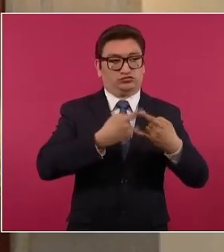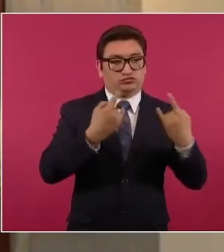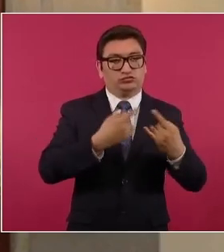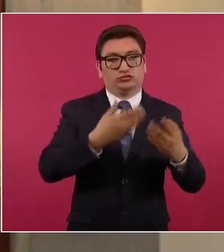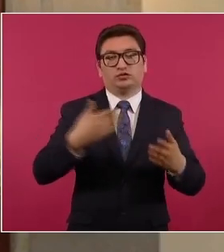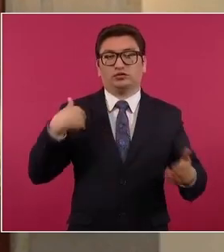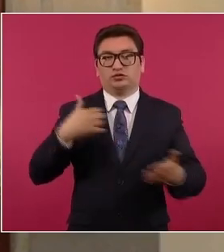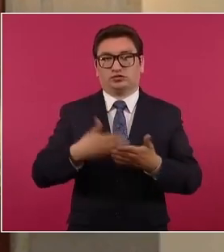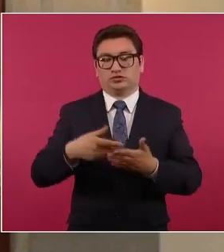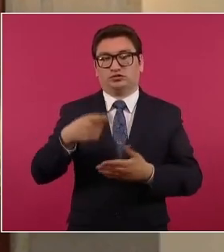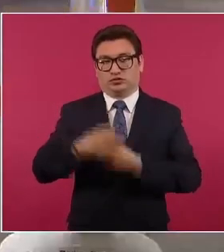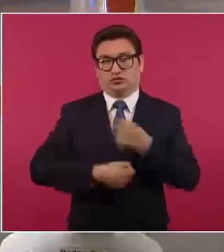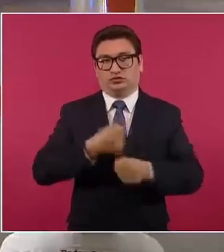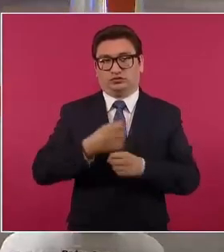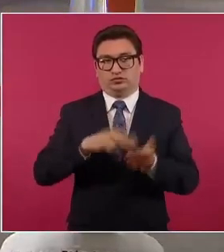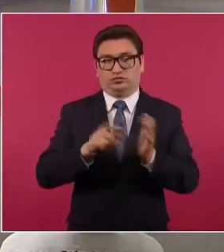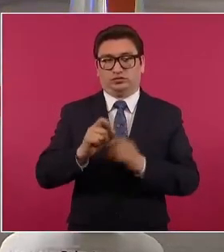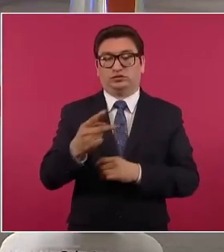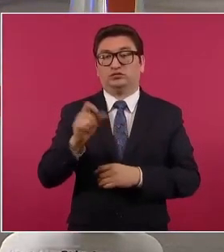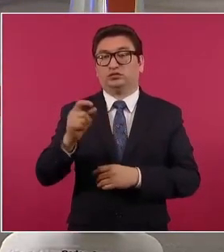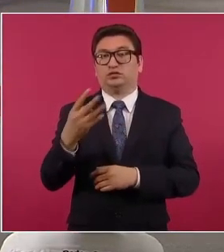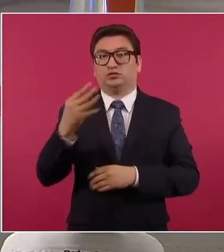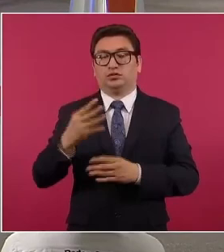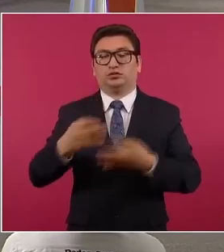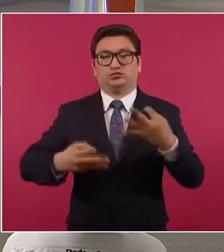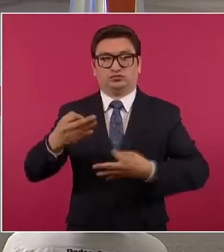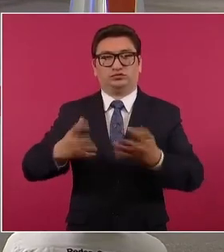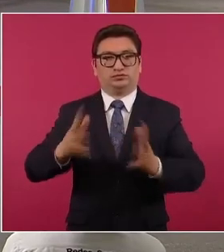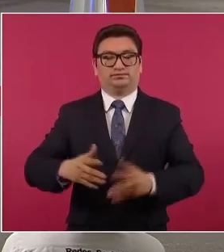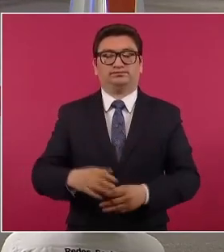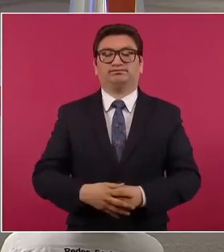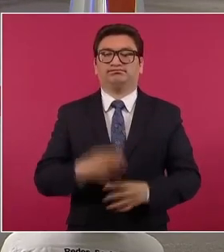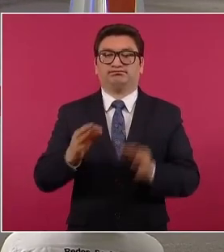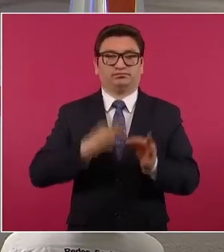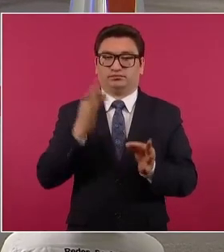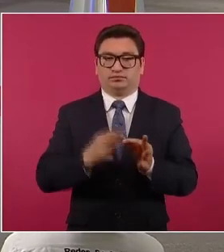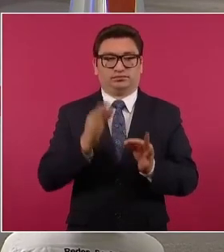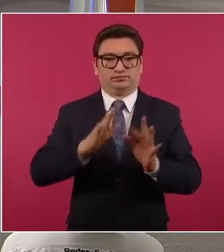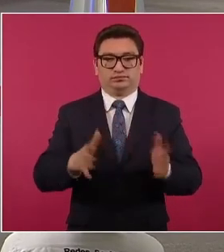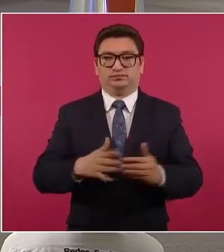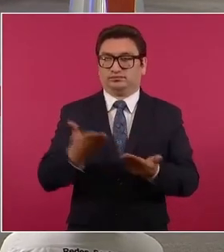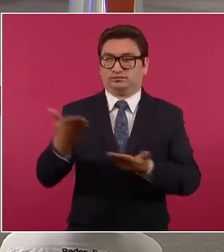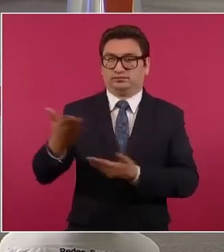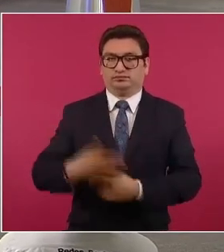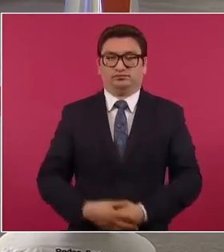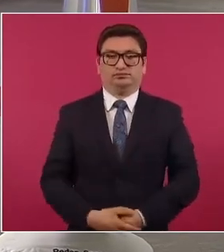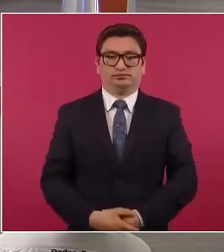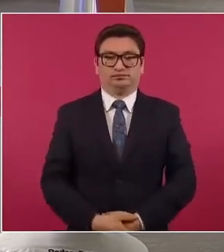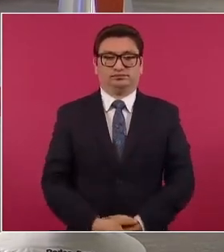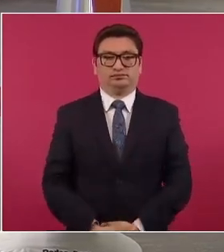este año y 24 vinculados a procesos. ¿Sería cuánto? Le paso la palabra a Jesús Rony.